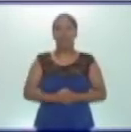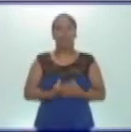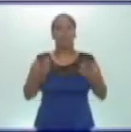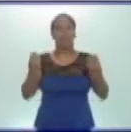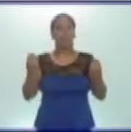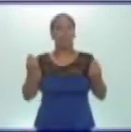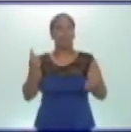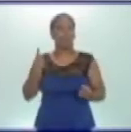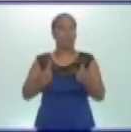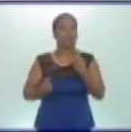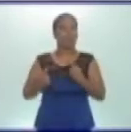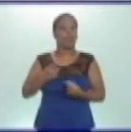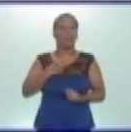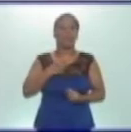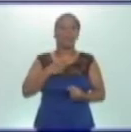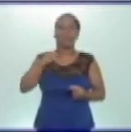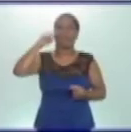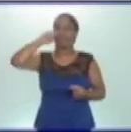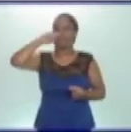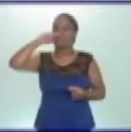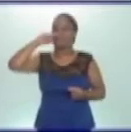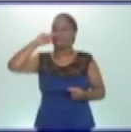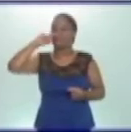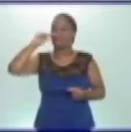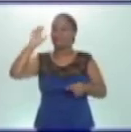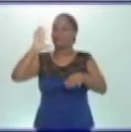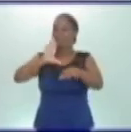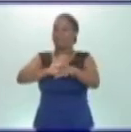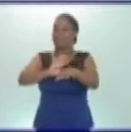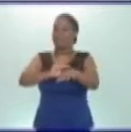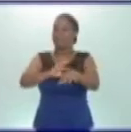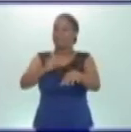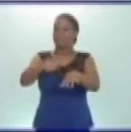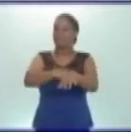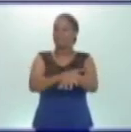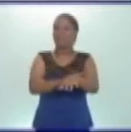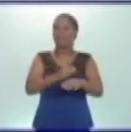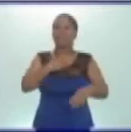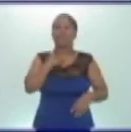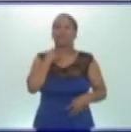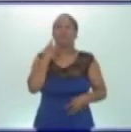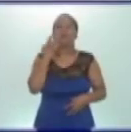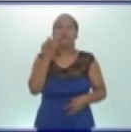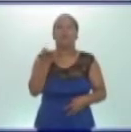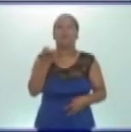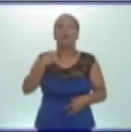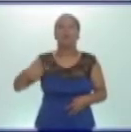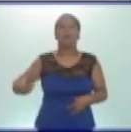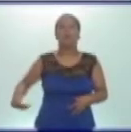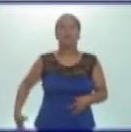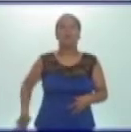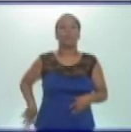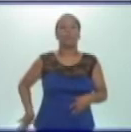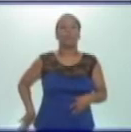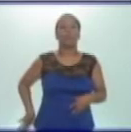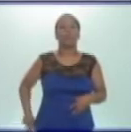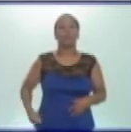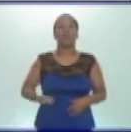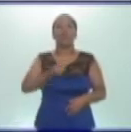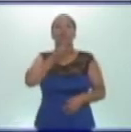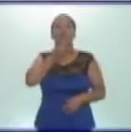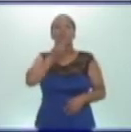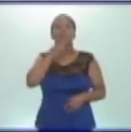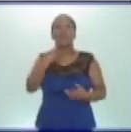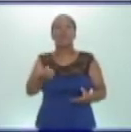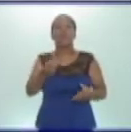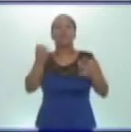contienen bacterias y parásitos que perjudican la salud y producen vómitos o diarreas. Que pueden conducirte a la